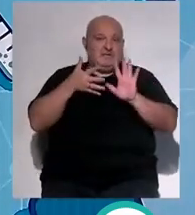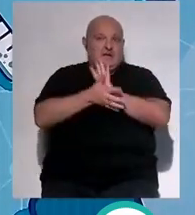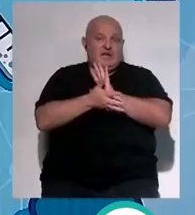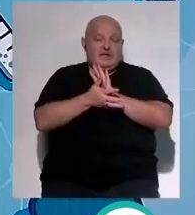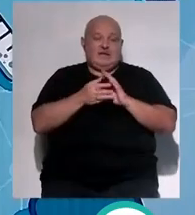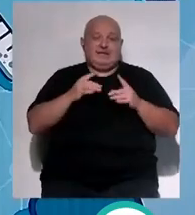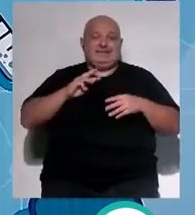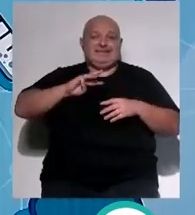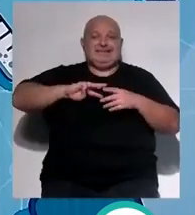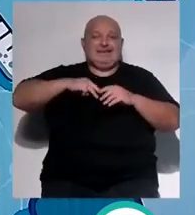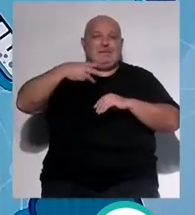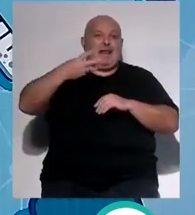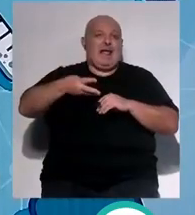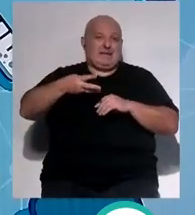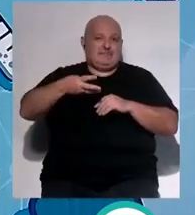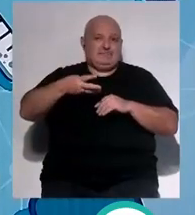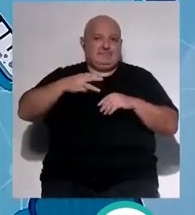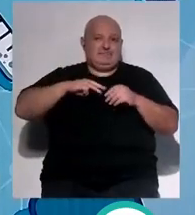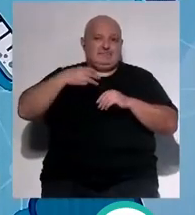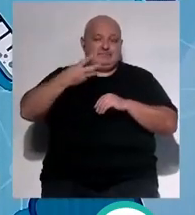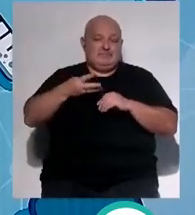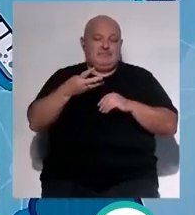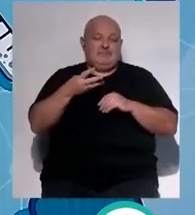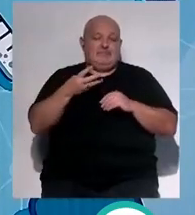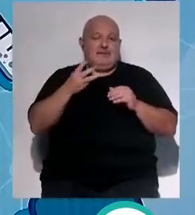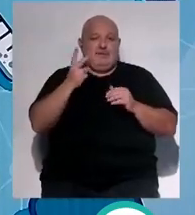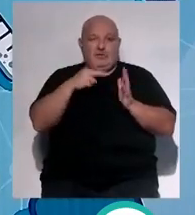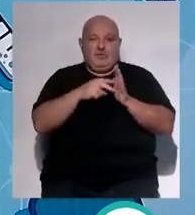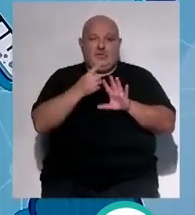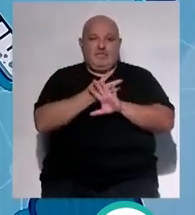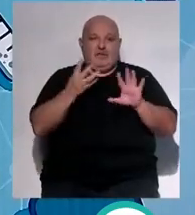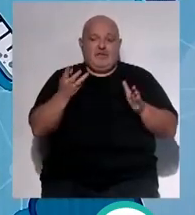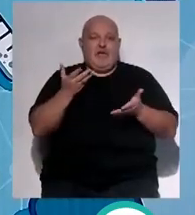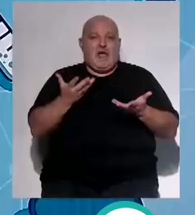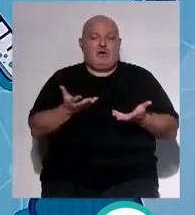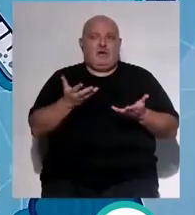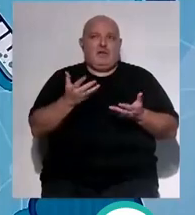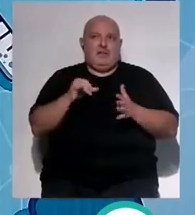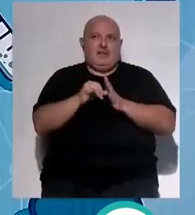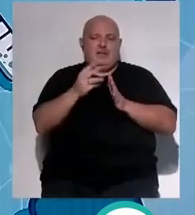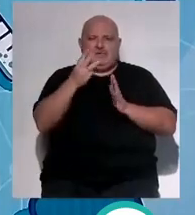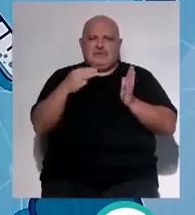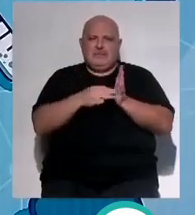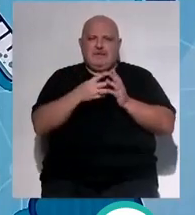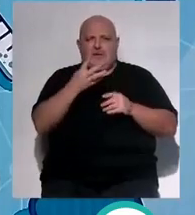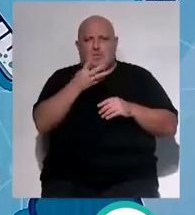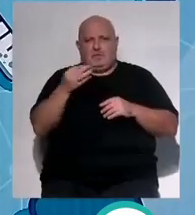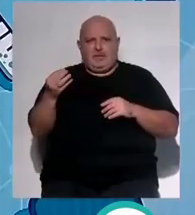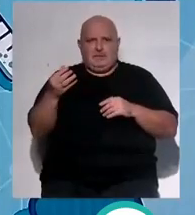hablando de triplicar los metros con los que contábamos en el año en el año 2019 actualmente ya vamos por 3.400